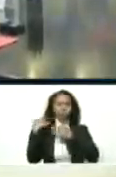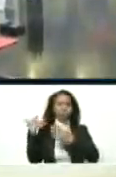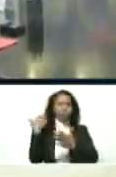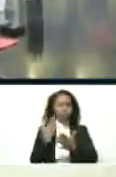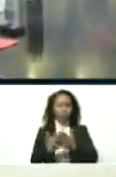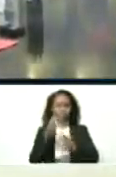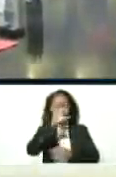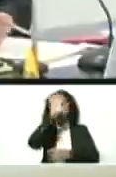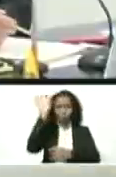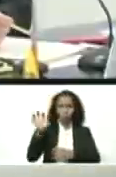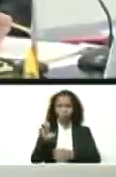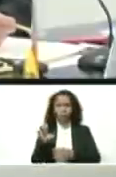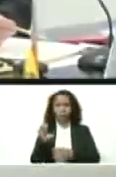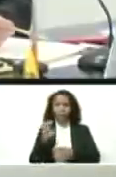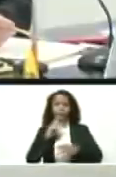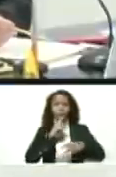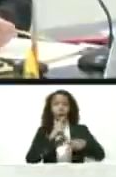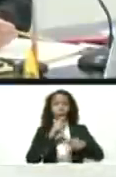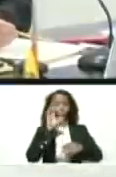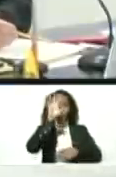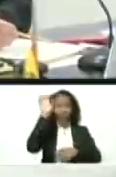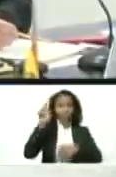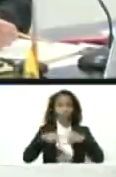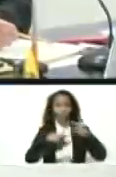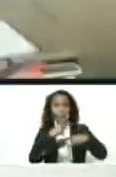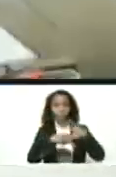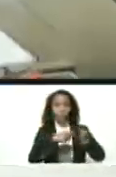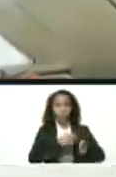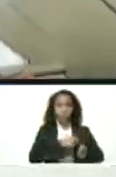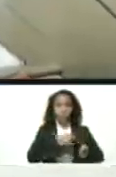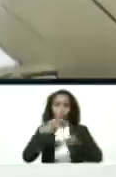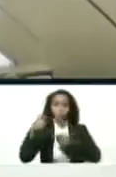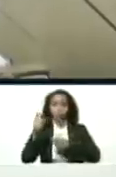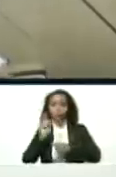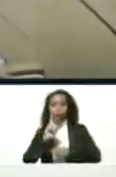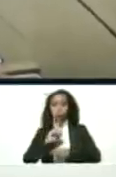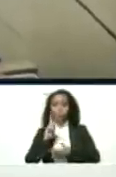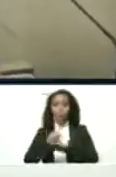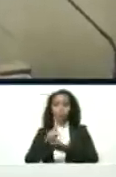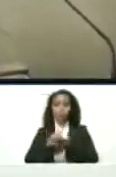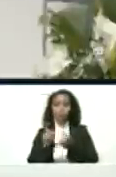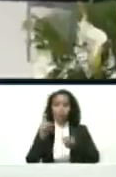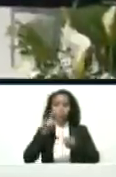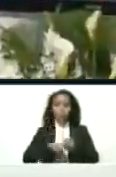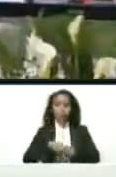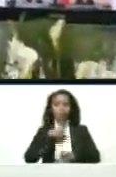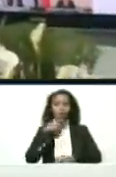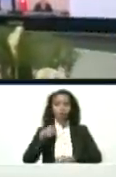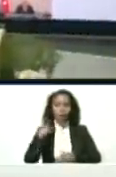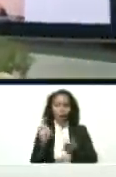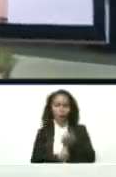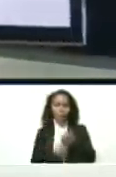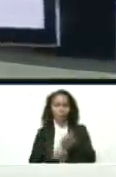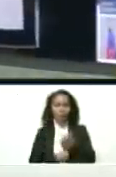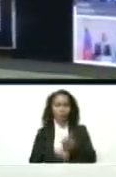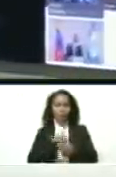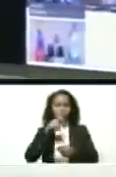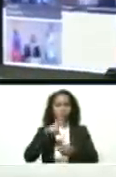y los países productores y exportadores de petróleo no miembros de la OPEC, donde está Rusia, nuestra hermana Rusia.